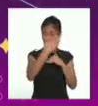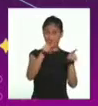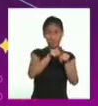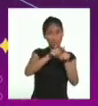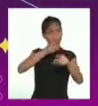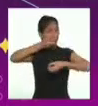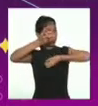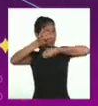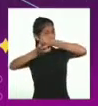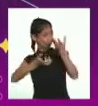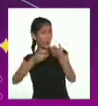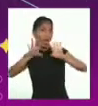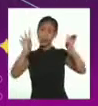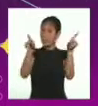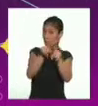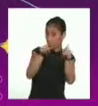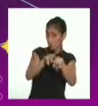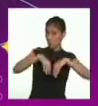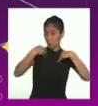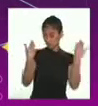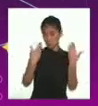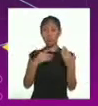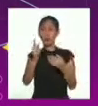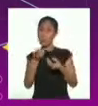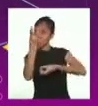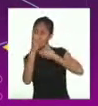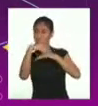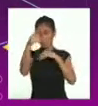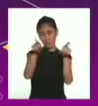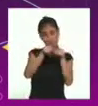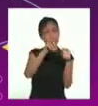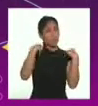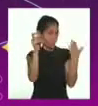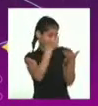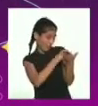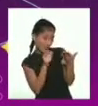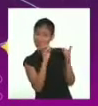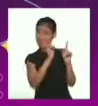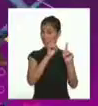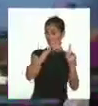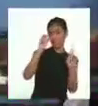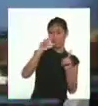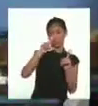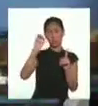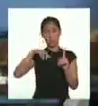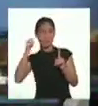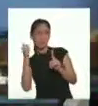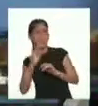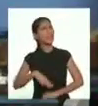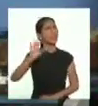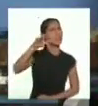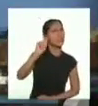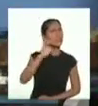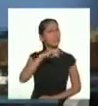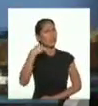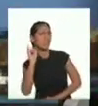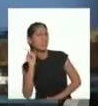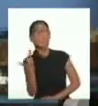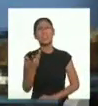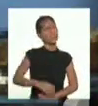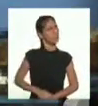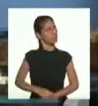conserven a través del tiempo, aunque también pueden recogerse por escrito, como desea hacer Olinda. ¡Techi! ¿Y